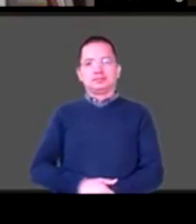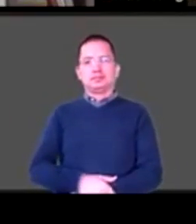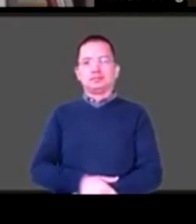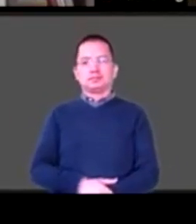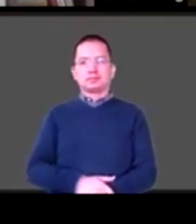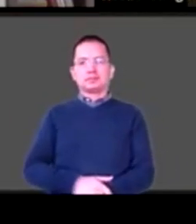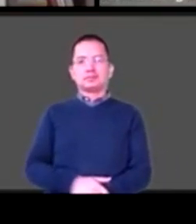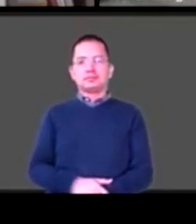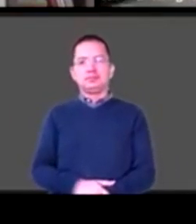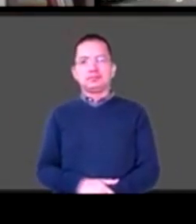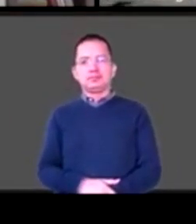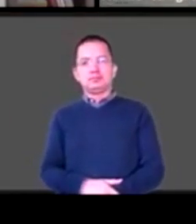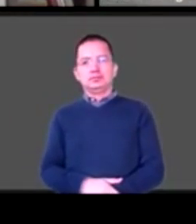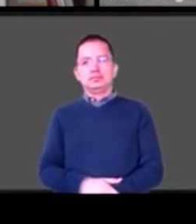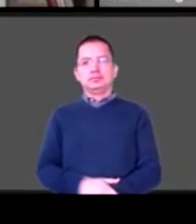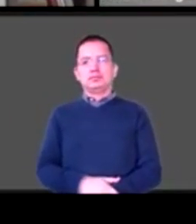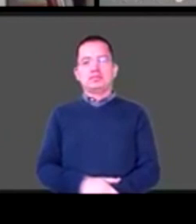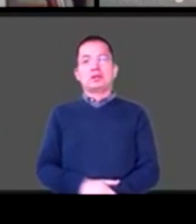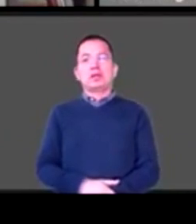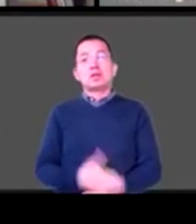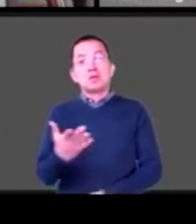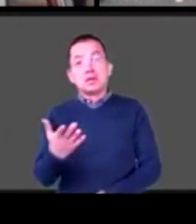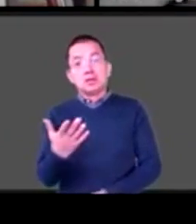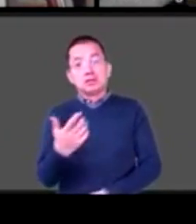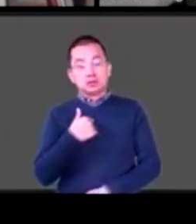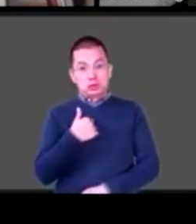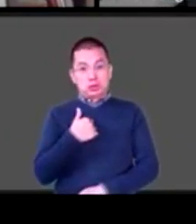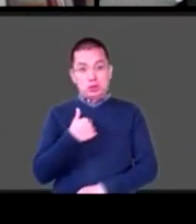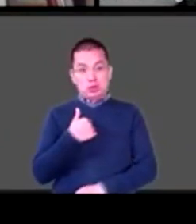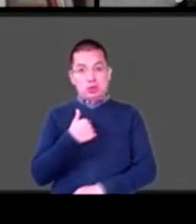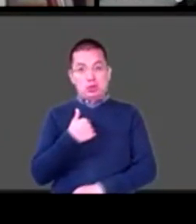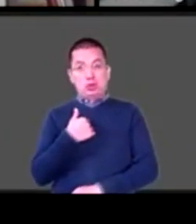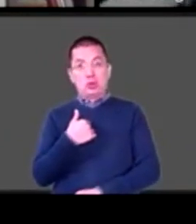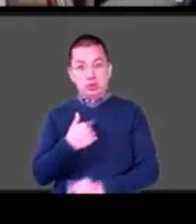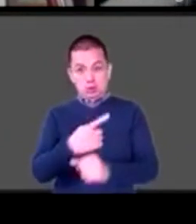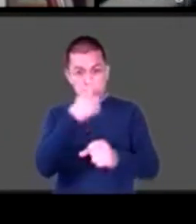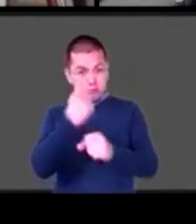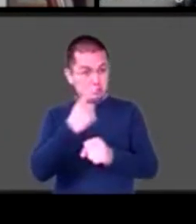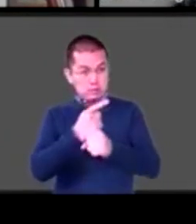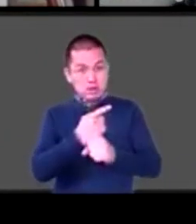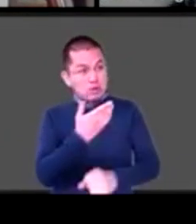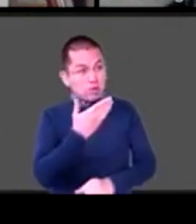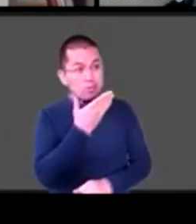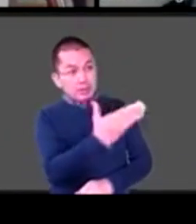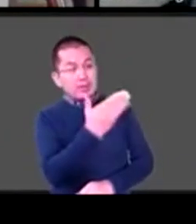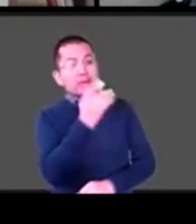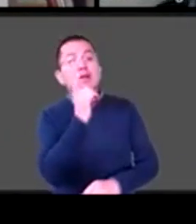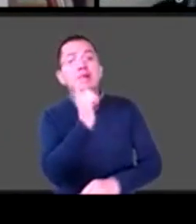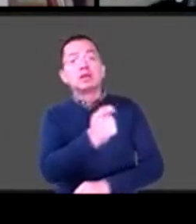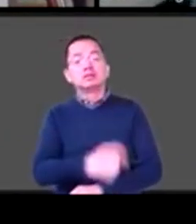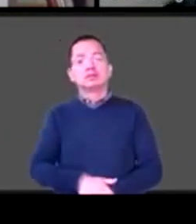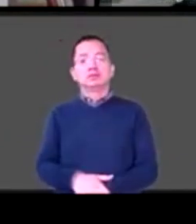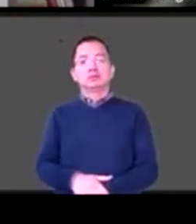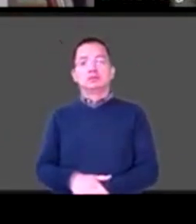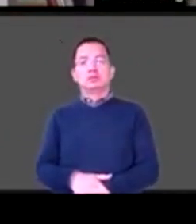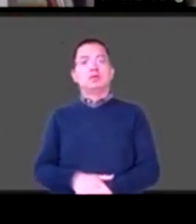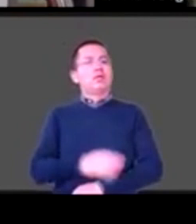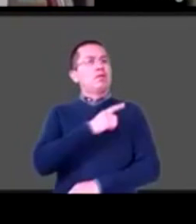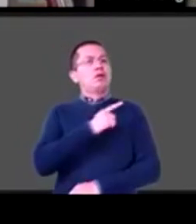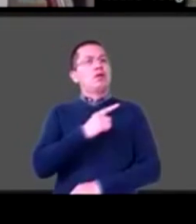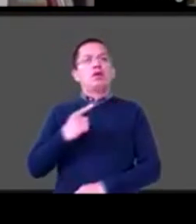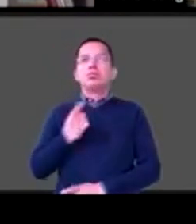Claro que sí. Bueno, pues yo lo primero que pediría es, pues que se tome en cuenta la gran